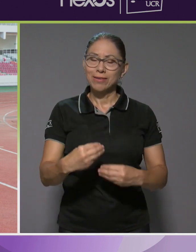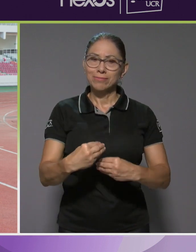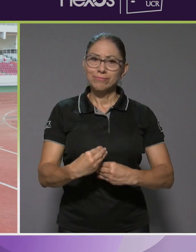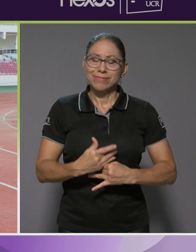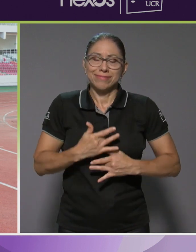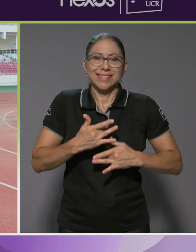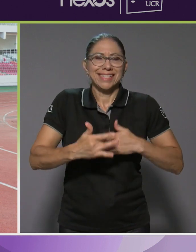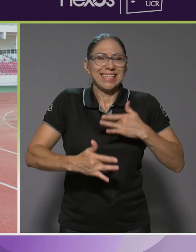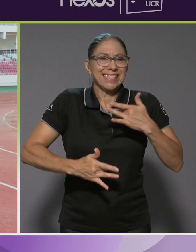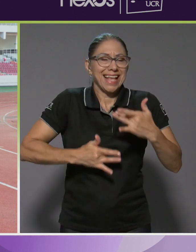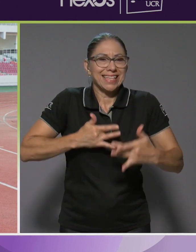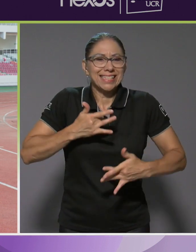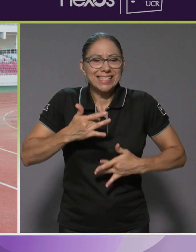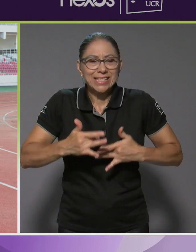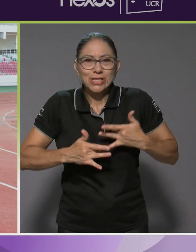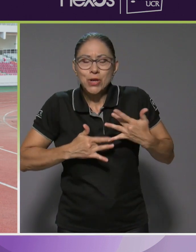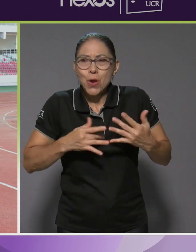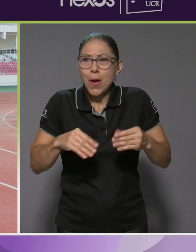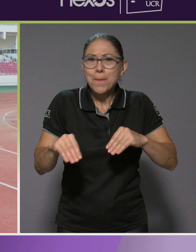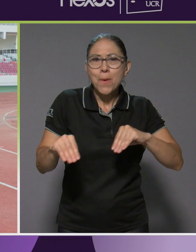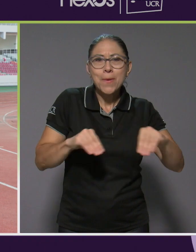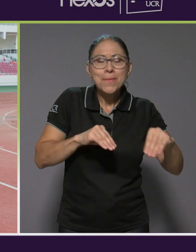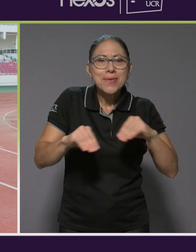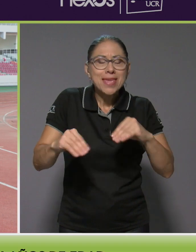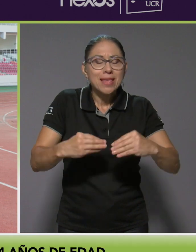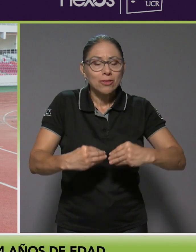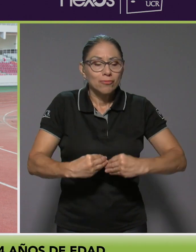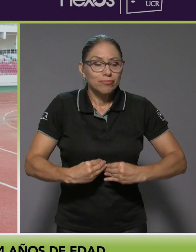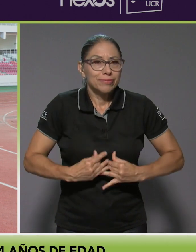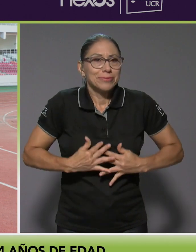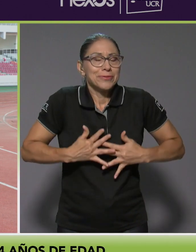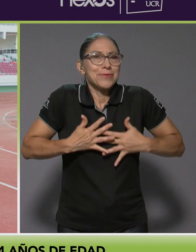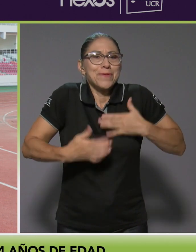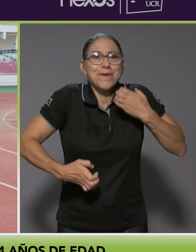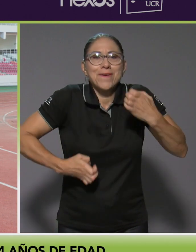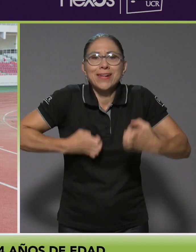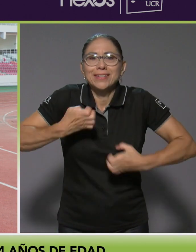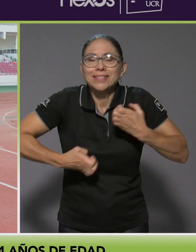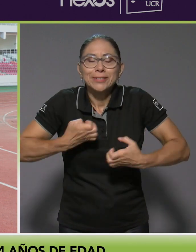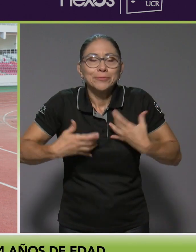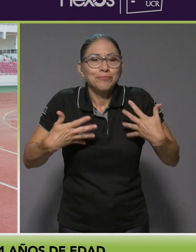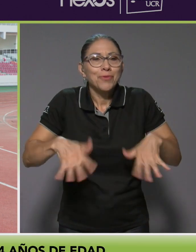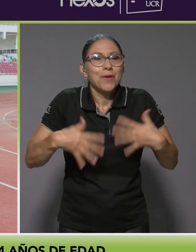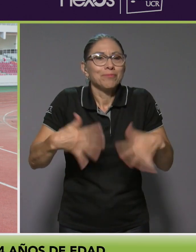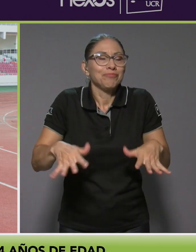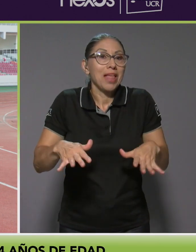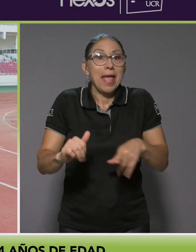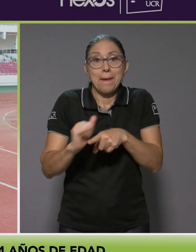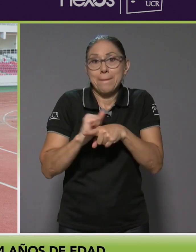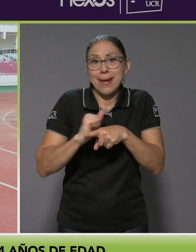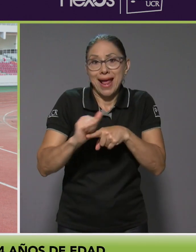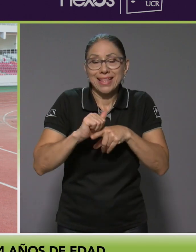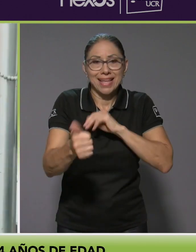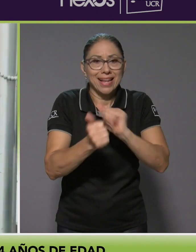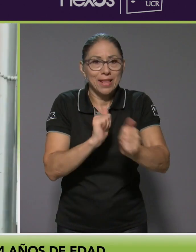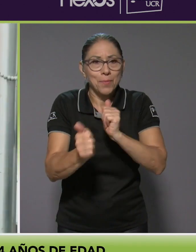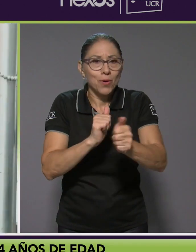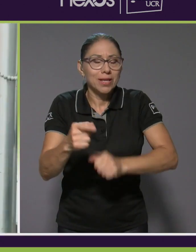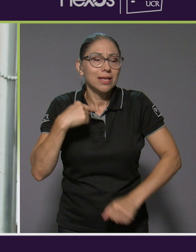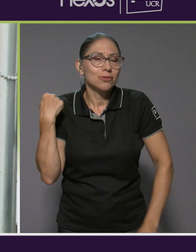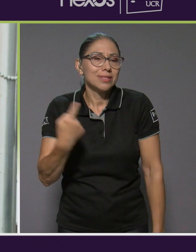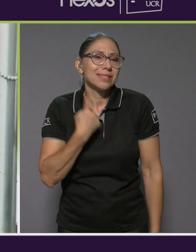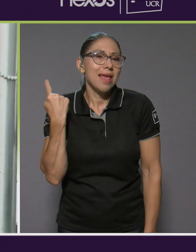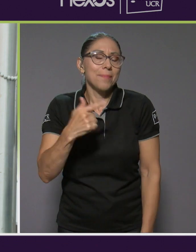el movimiento, la adrenalina y básicamente practicar el deporte, que es lo que siempre el